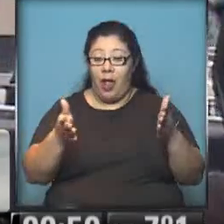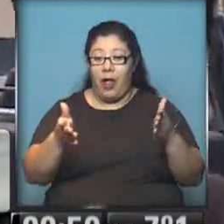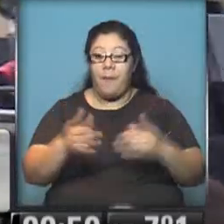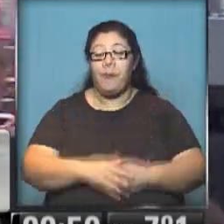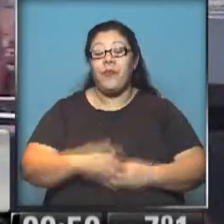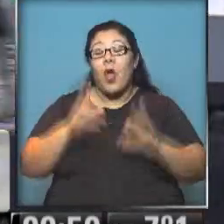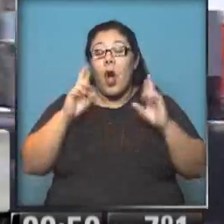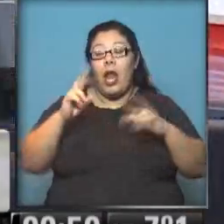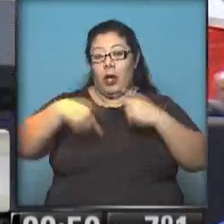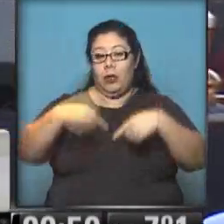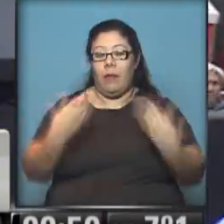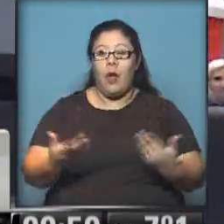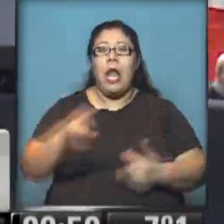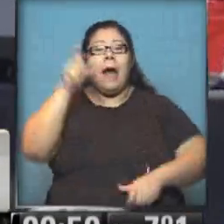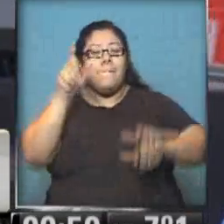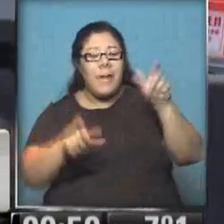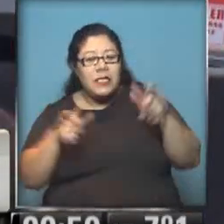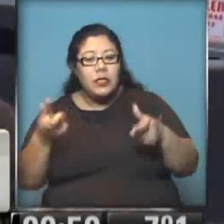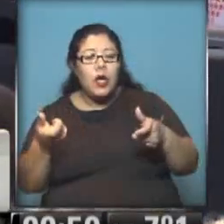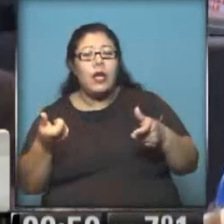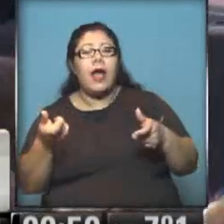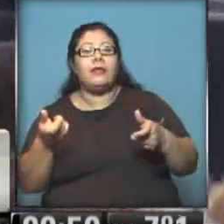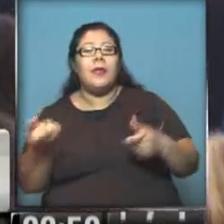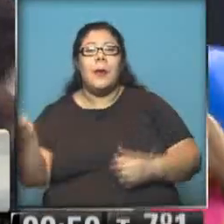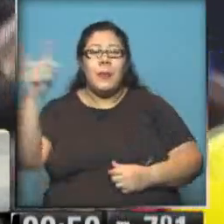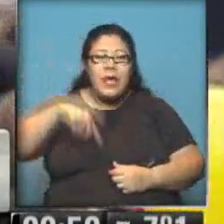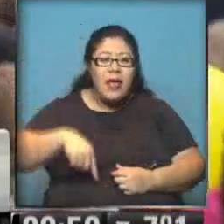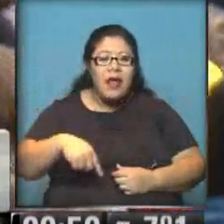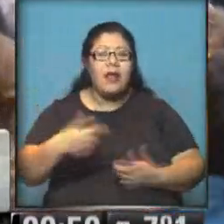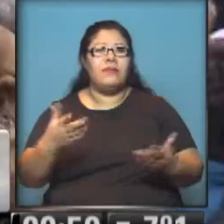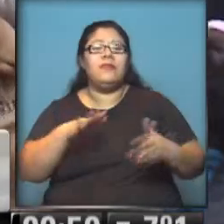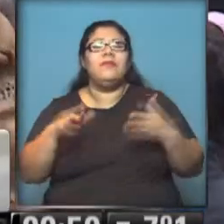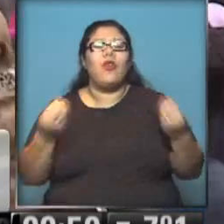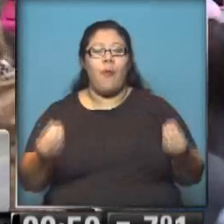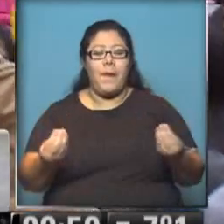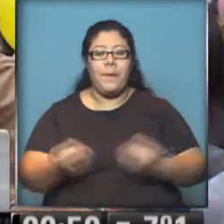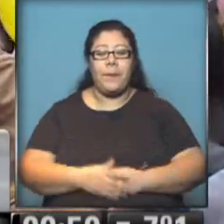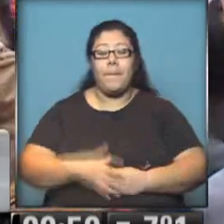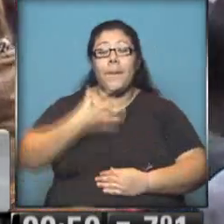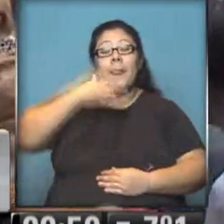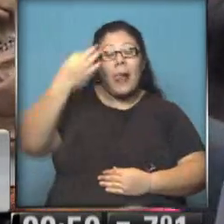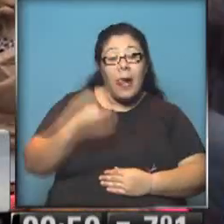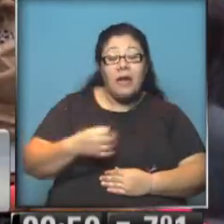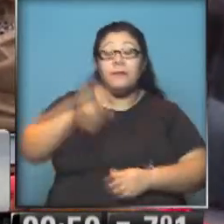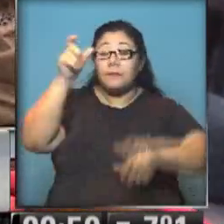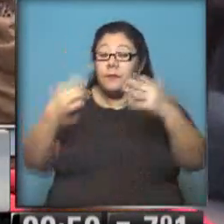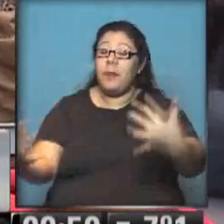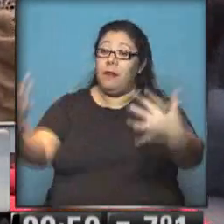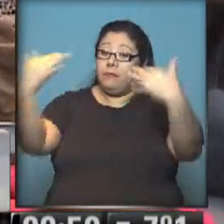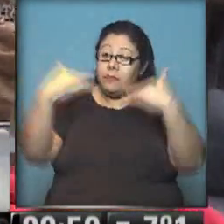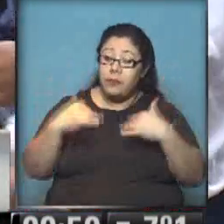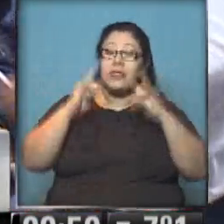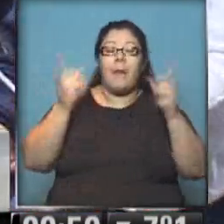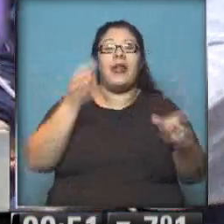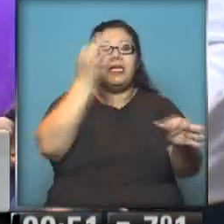respuestas? ¿Se engancha la gente? ¿Cómo ves esa situación? Mirá, la verdad es que tenemos muchas buenas respuestas, hacemos también funciones en